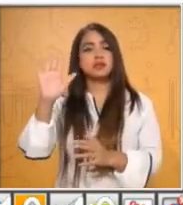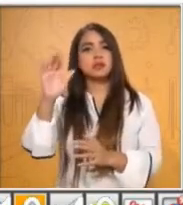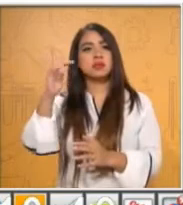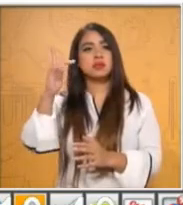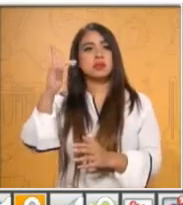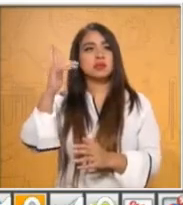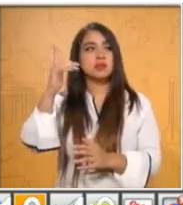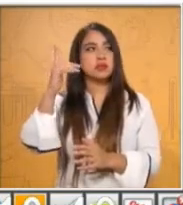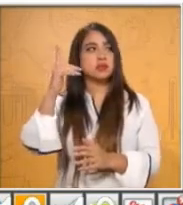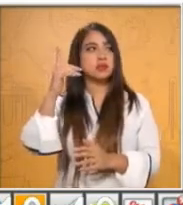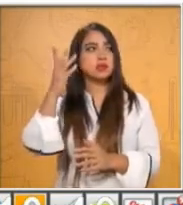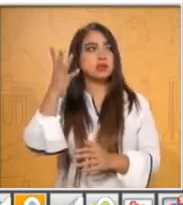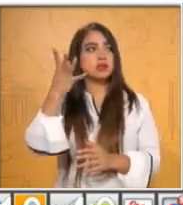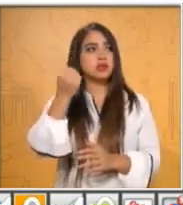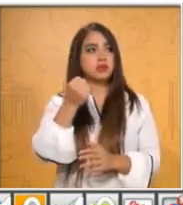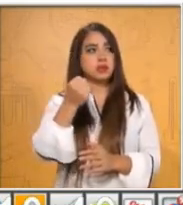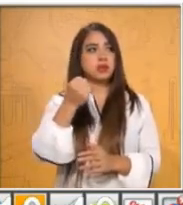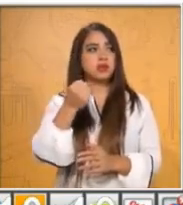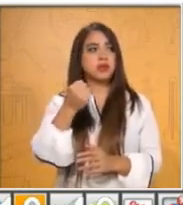159.